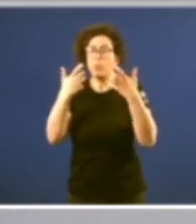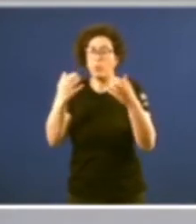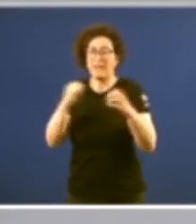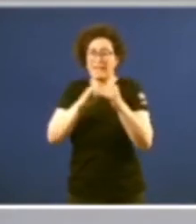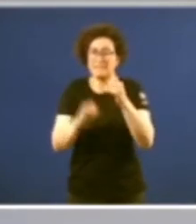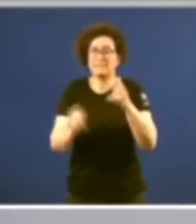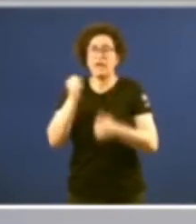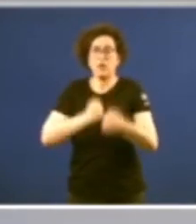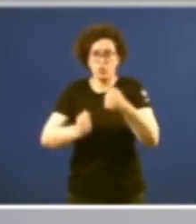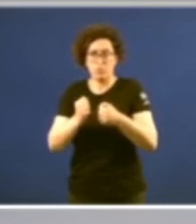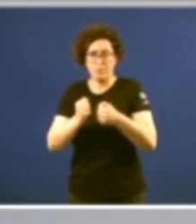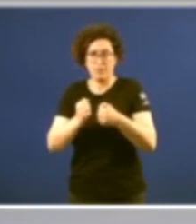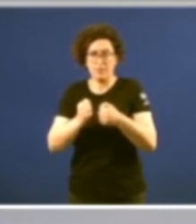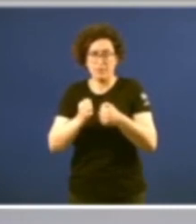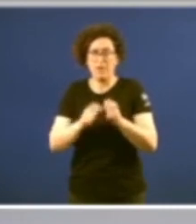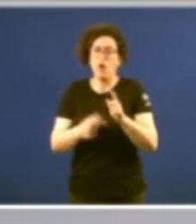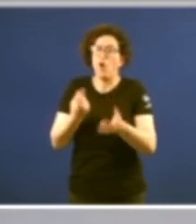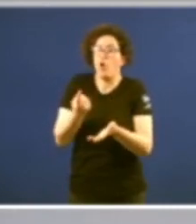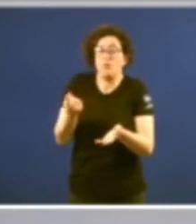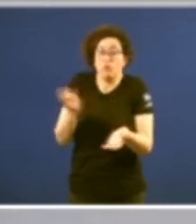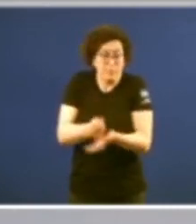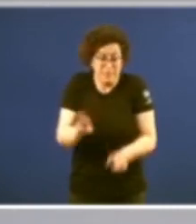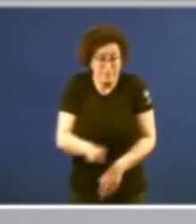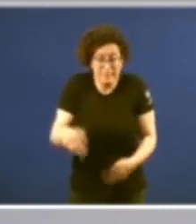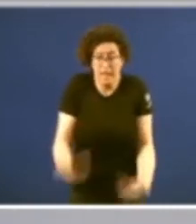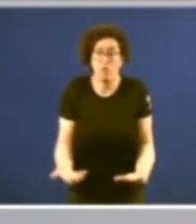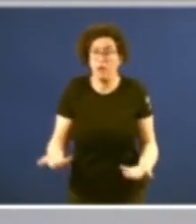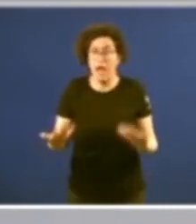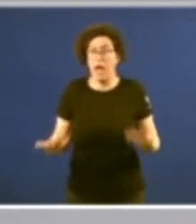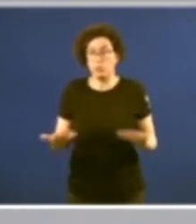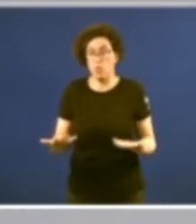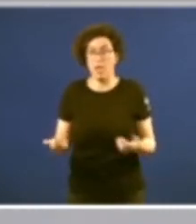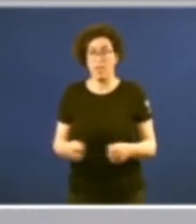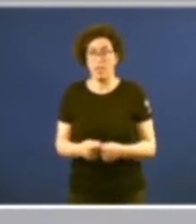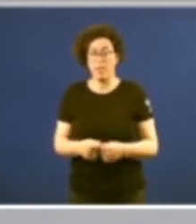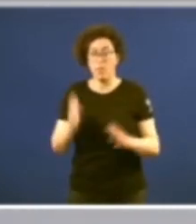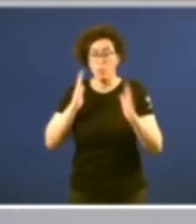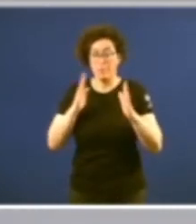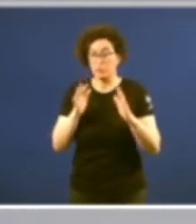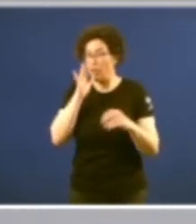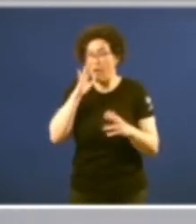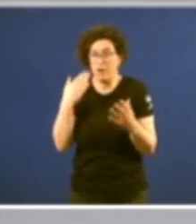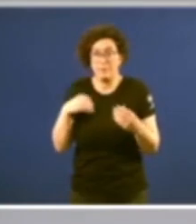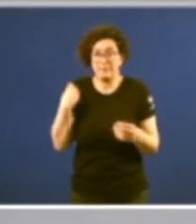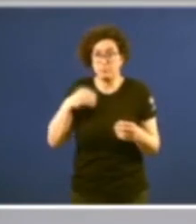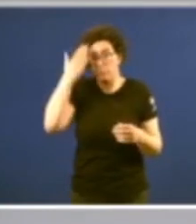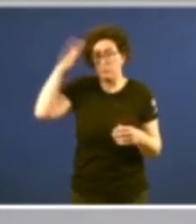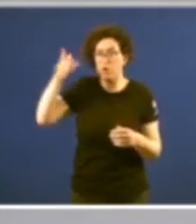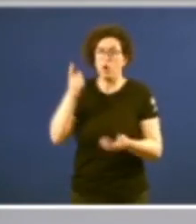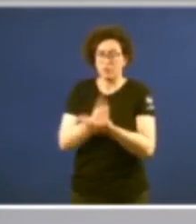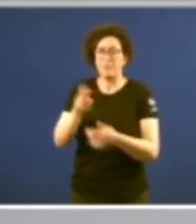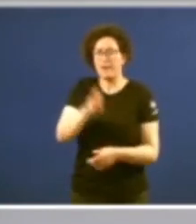económica e se reedita agora actualmente nestos instantes se reedita a